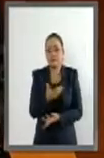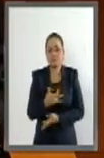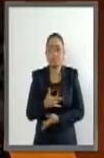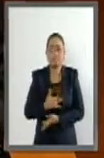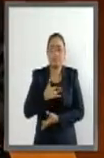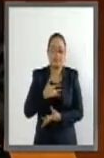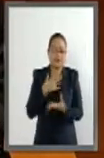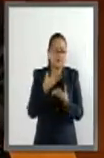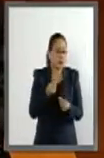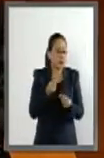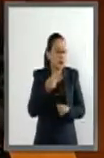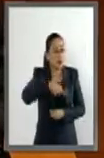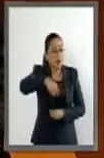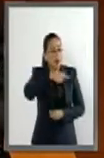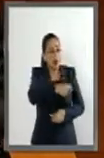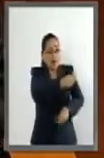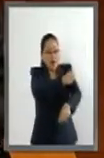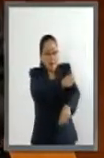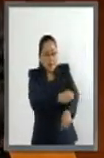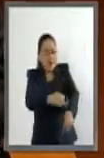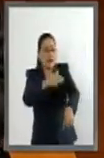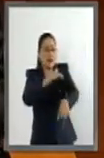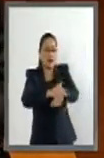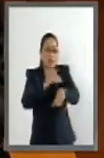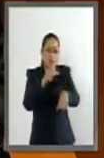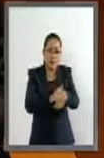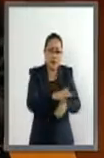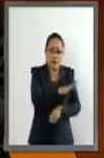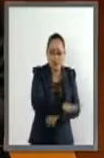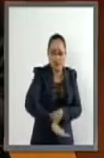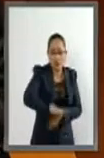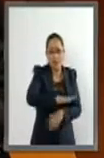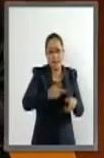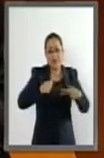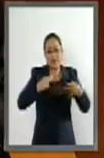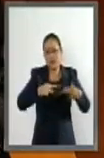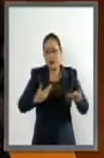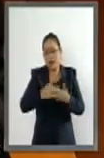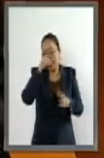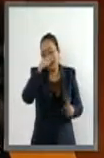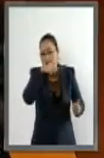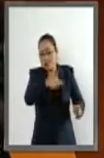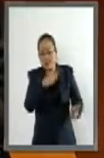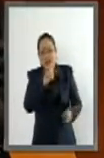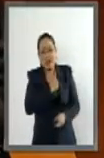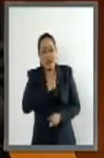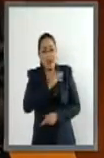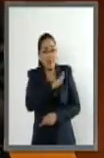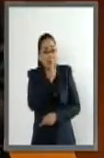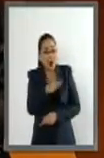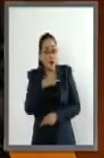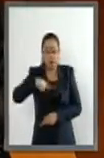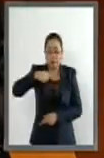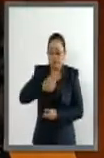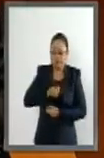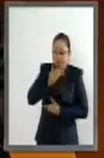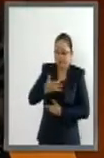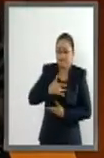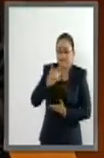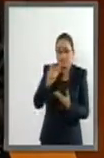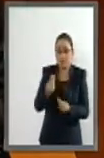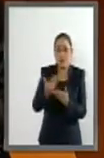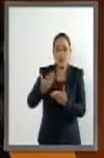condolencias a los familiares y amigos de los mexicanos que perdieron la vida a causa del sismo